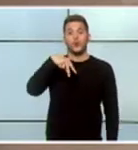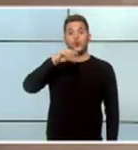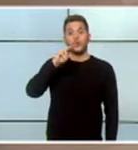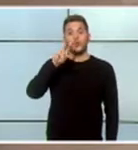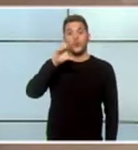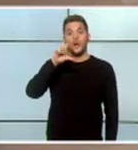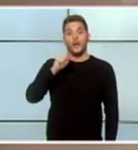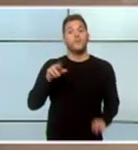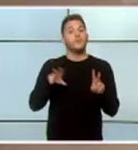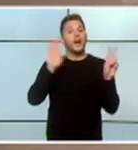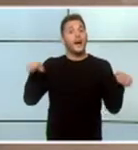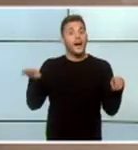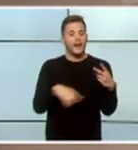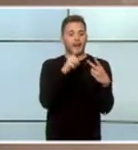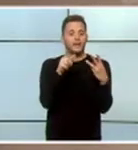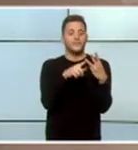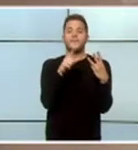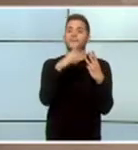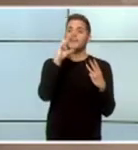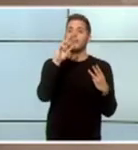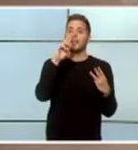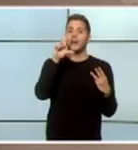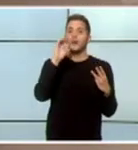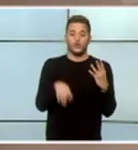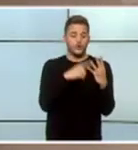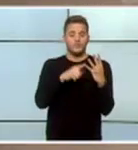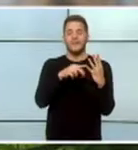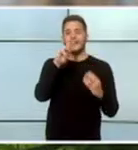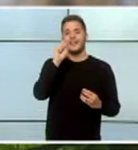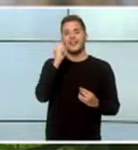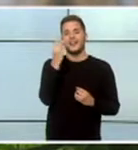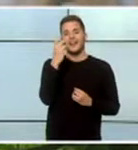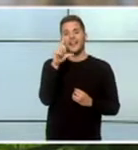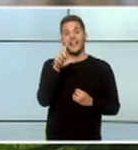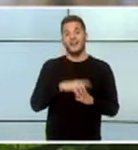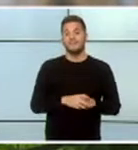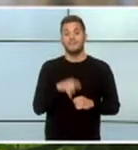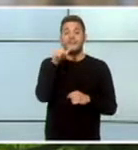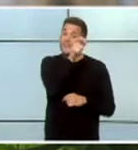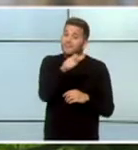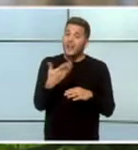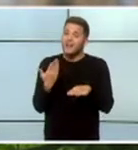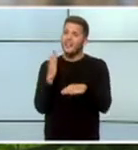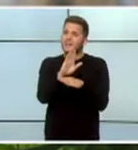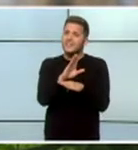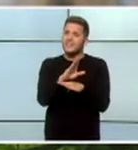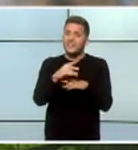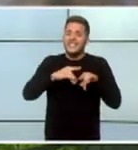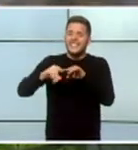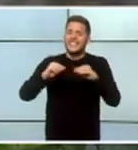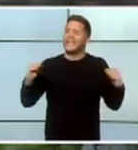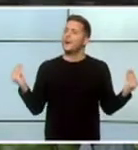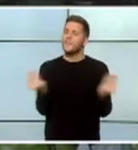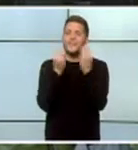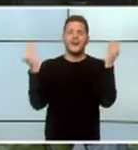...Luz Ángela... ...Carlos... ...y Raquel... ...ellos representan lo mejor de nuestra tierra... ...y